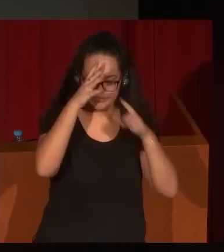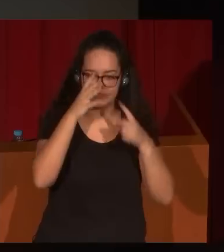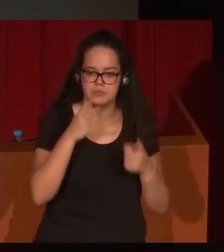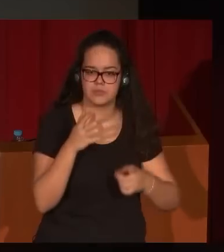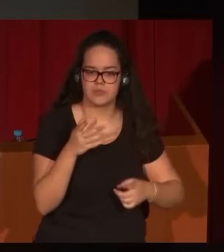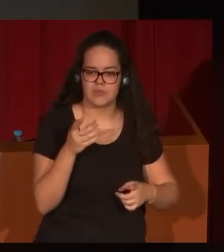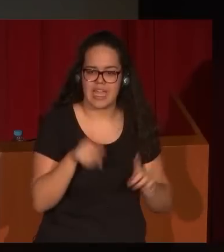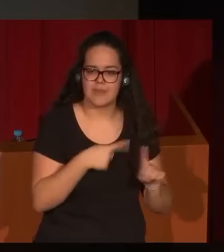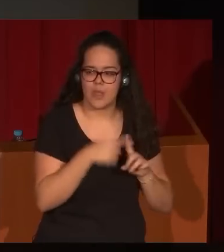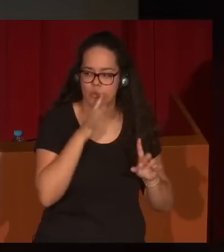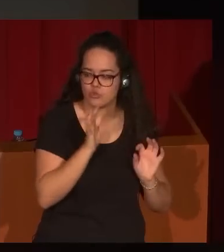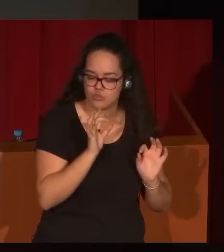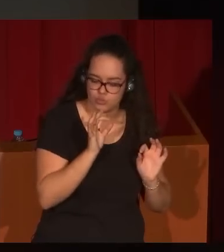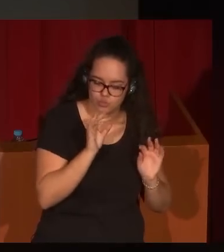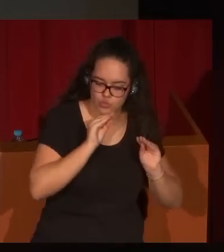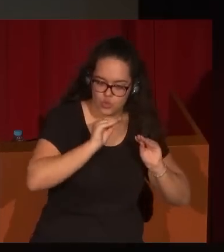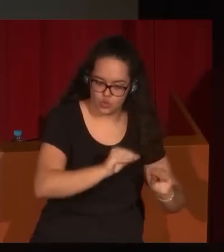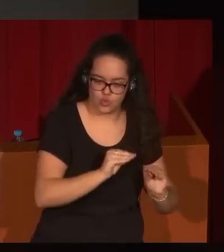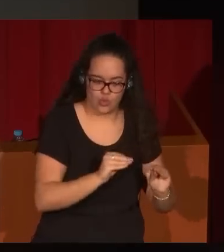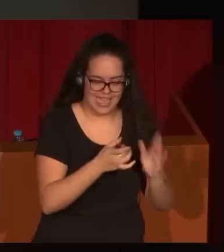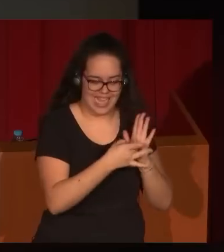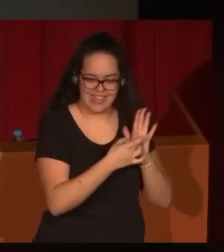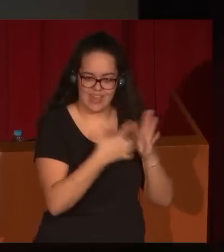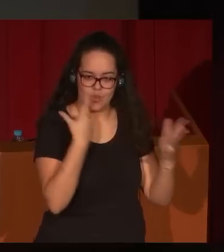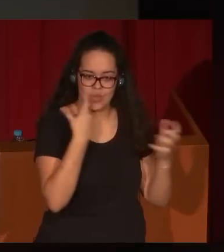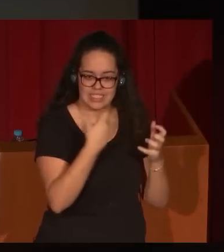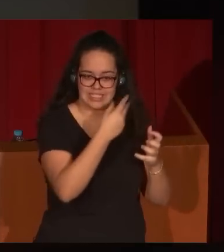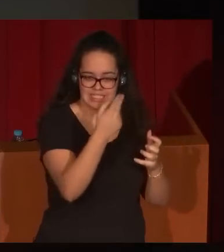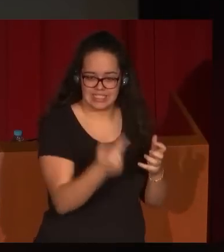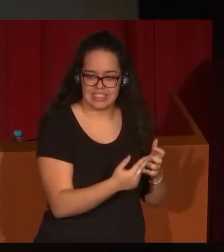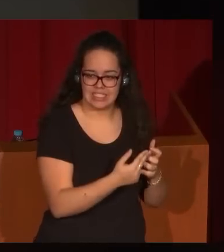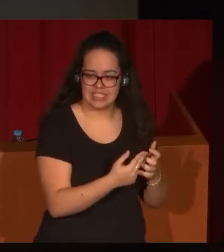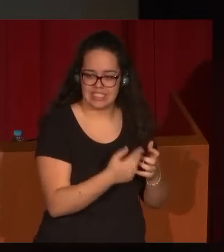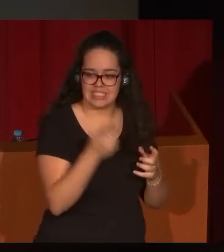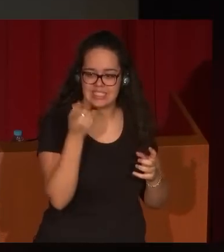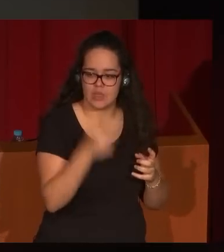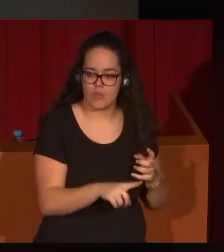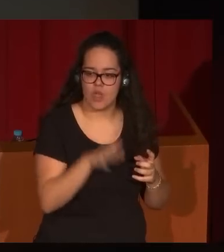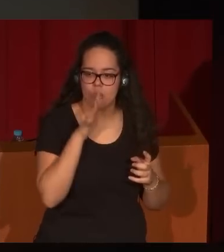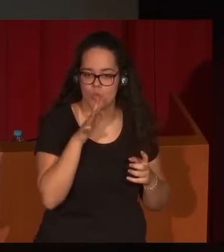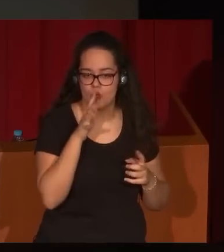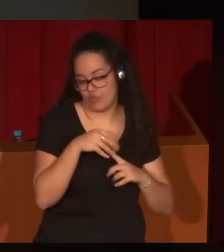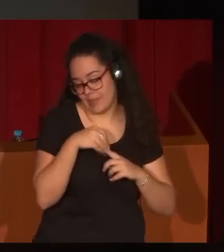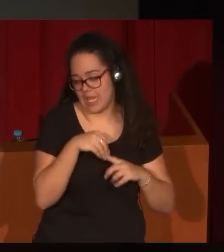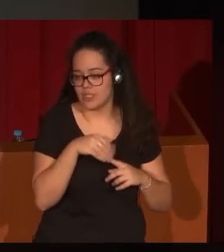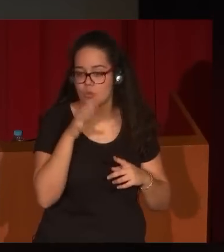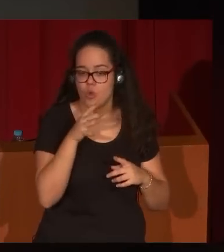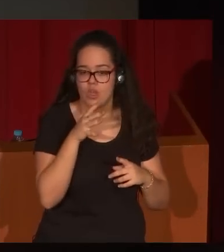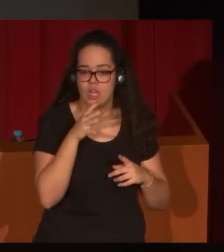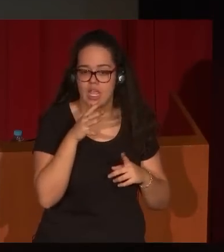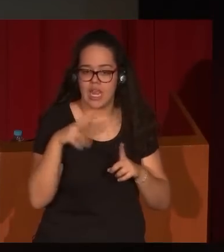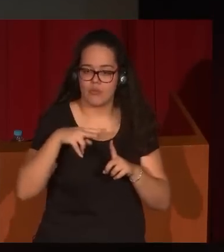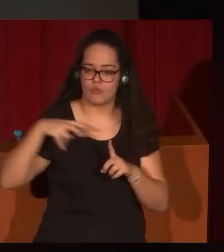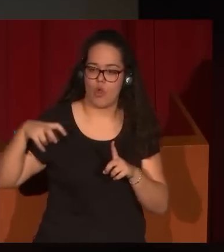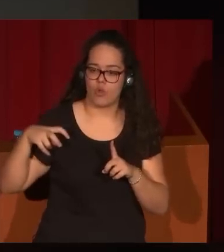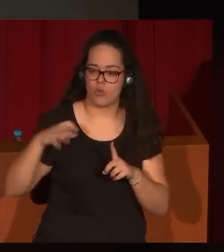además de por su estricta calidad como artista, muy fundamentalmente por la proyección o por el enfoque que